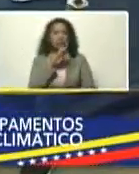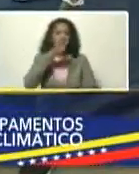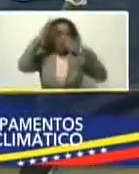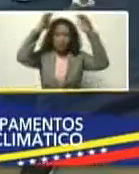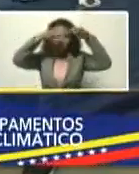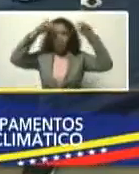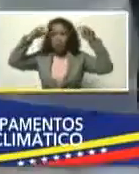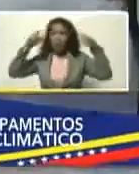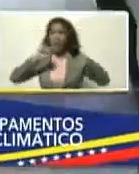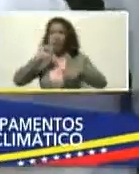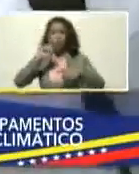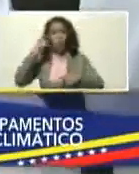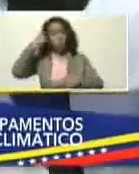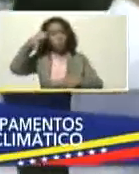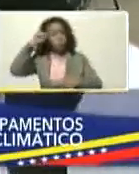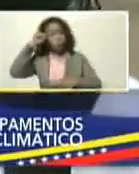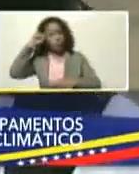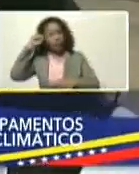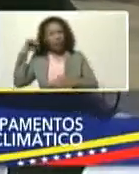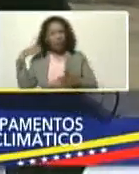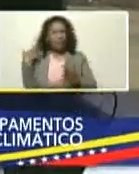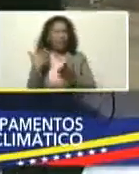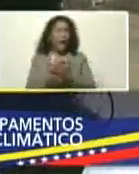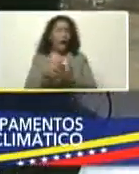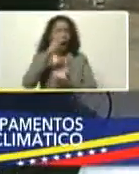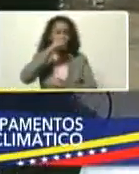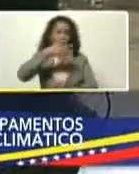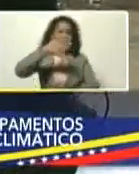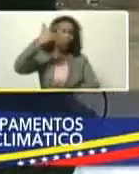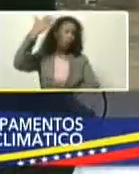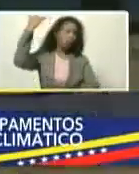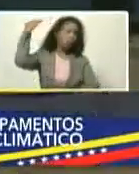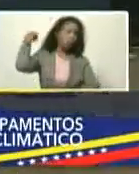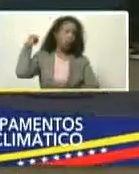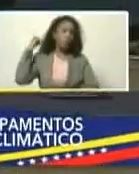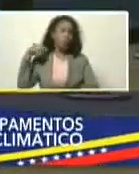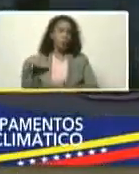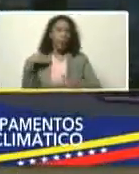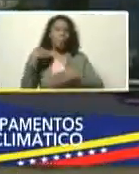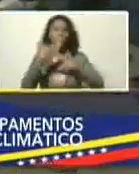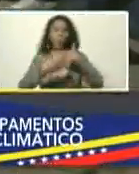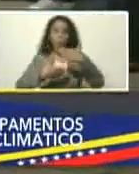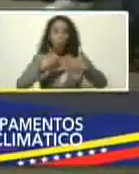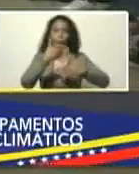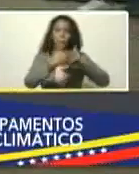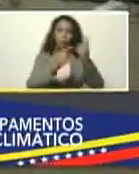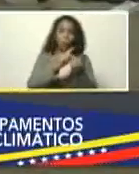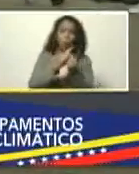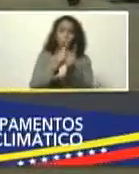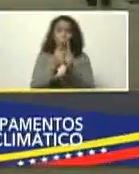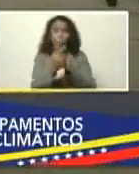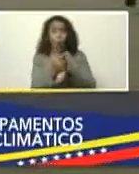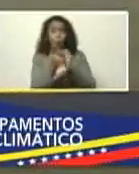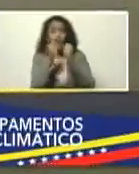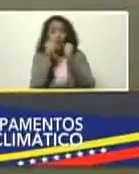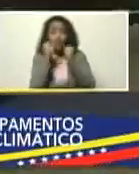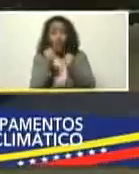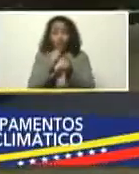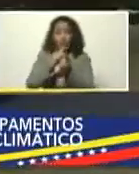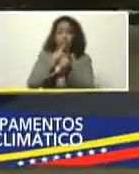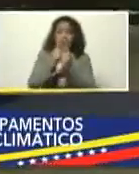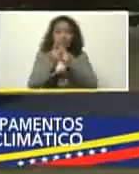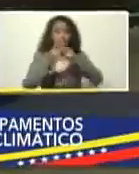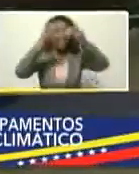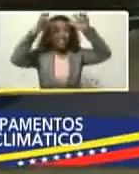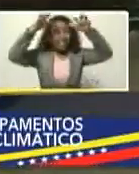que no se recuerdan, de hace años, y que han ido, bueno, metamorfoseando, su intensidad, modificando, su